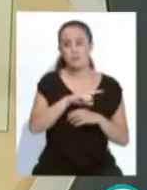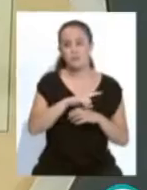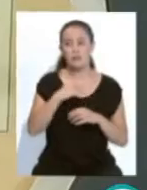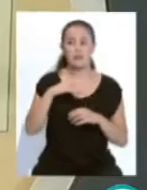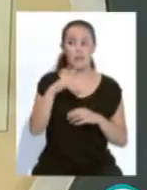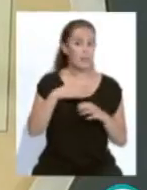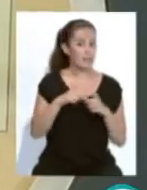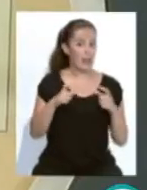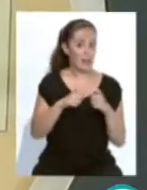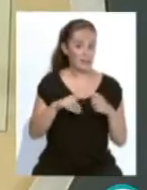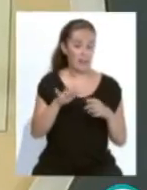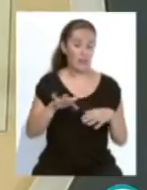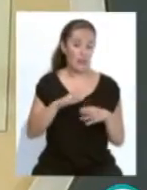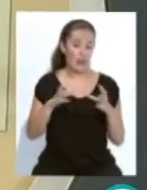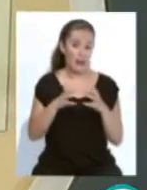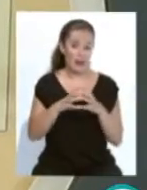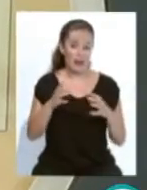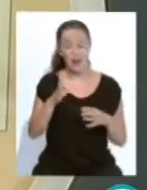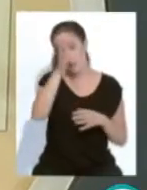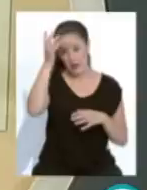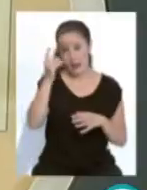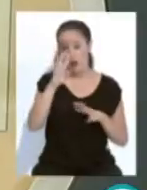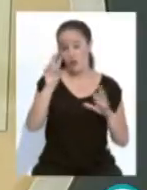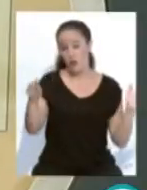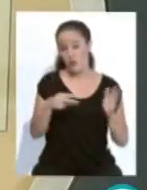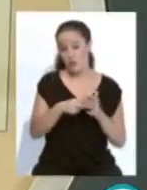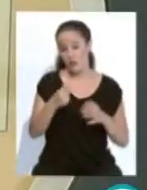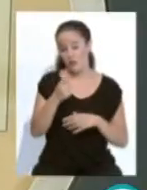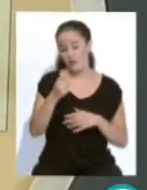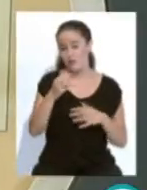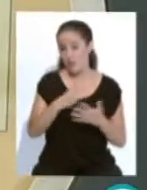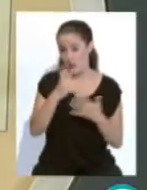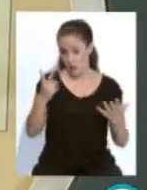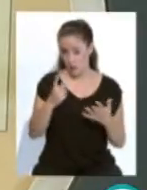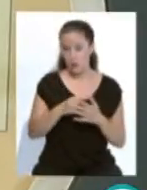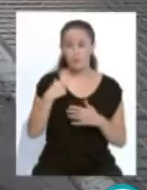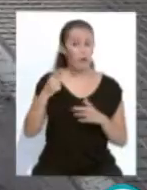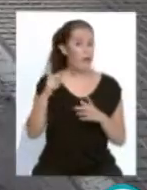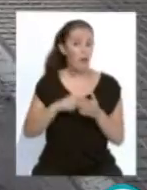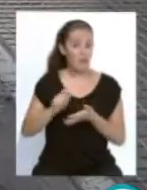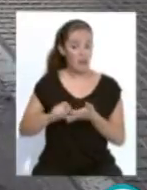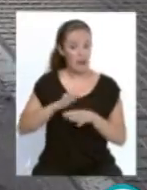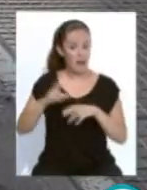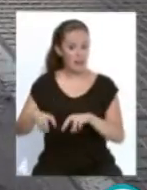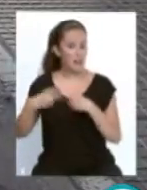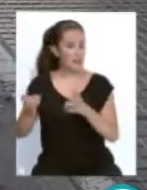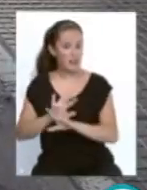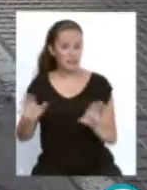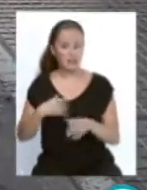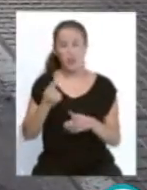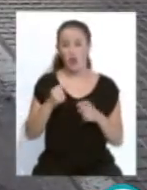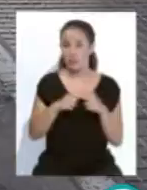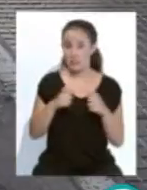de tarjeta de zona naranja en el verano de 2018, solo tendrá que pasar por las oficinas de EMASA para renovarla. El coste de la